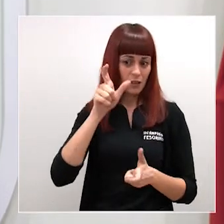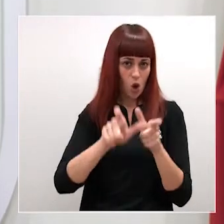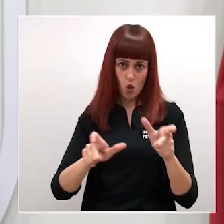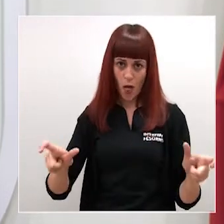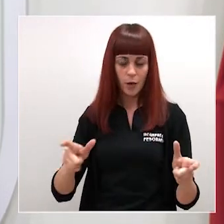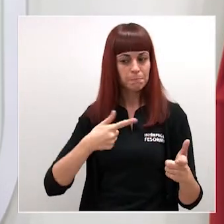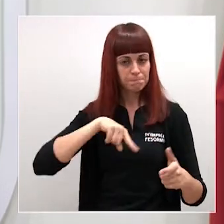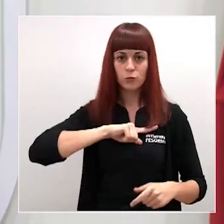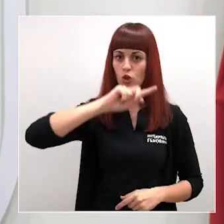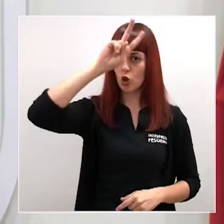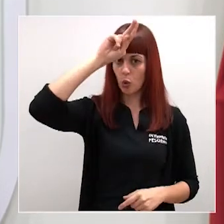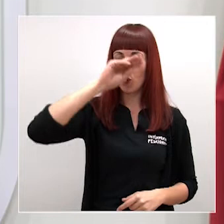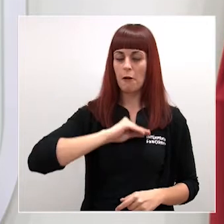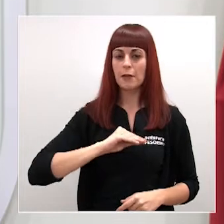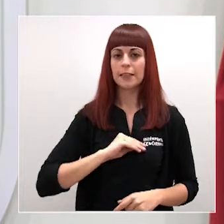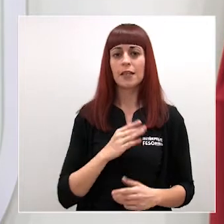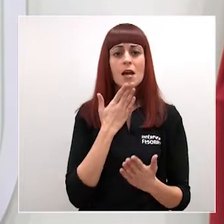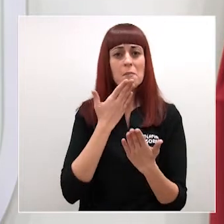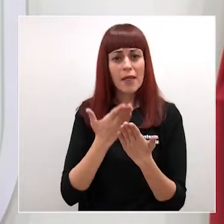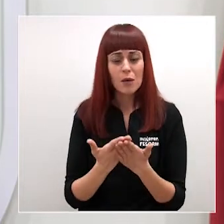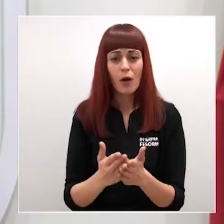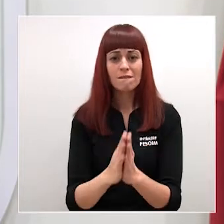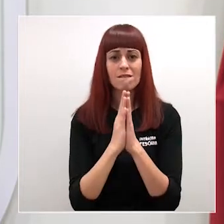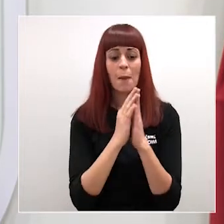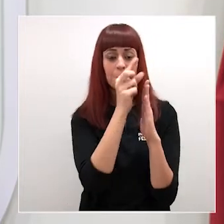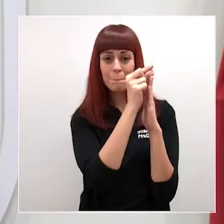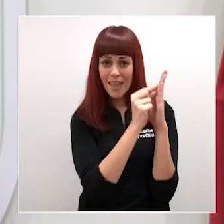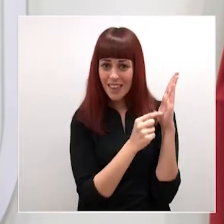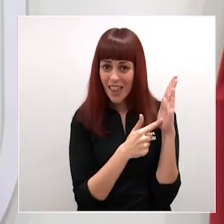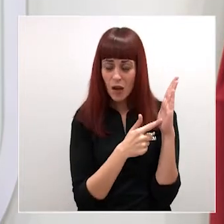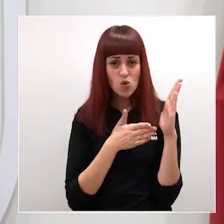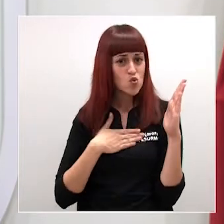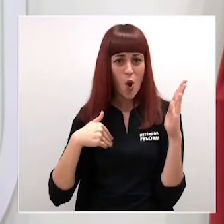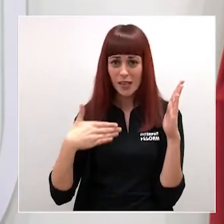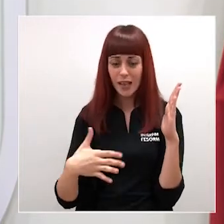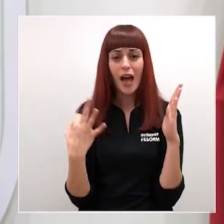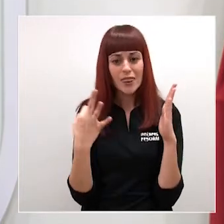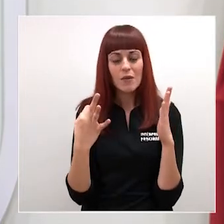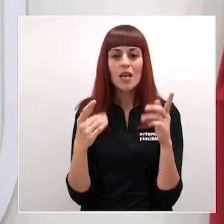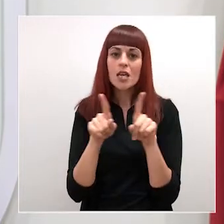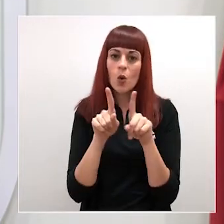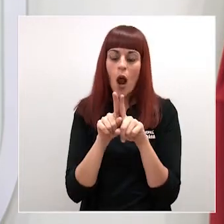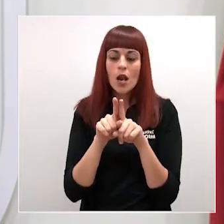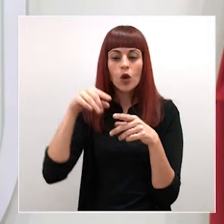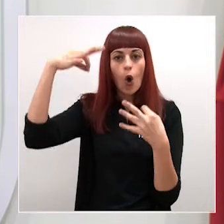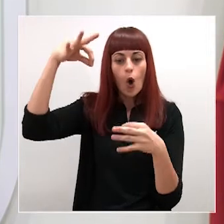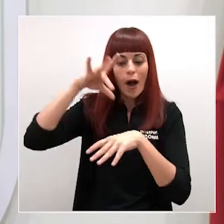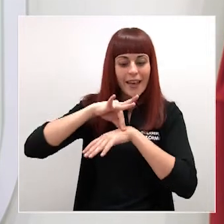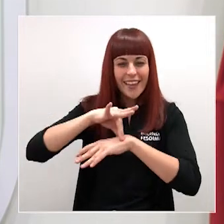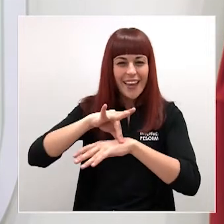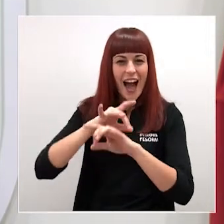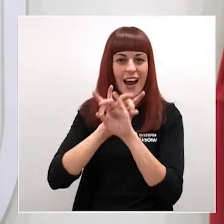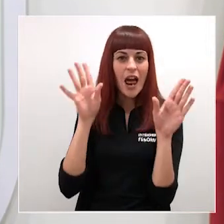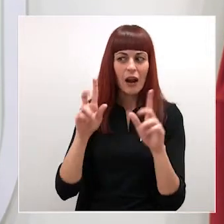ciudadanos de nuestra región de Murcia. Pedimos que cualquier medida esté acompañada de una hoja de ruta clara y no genere